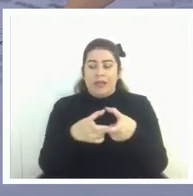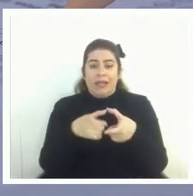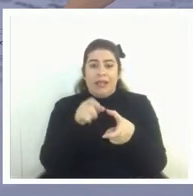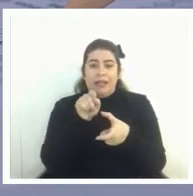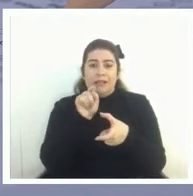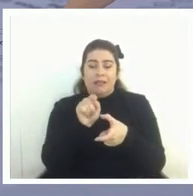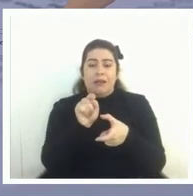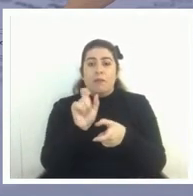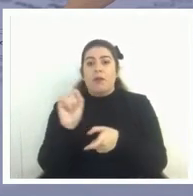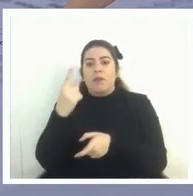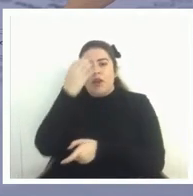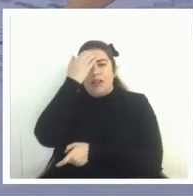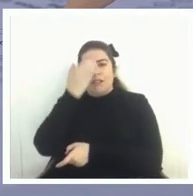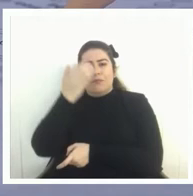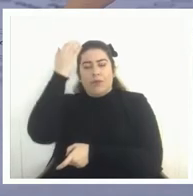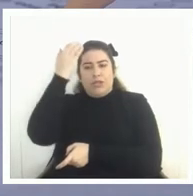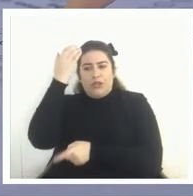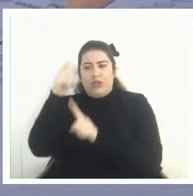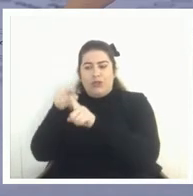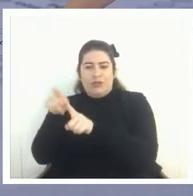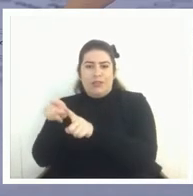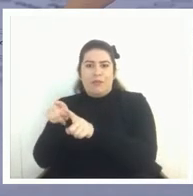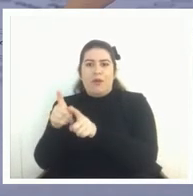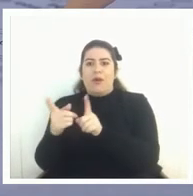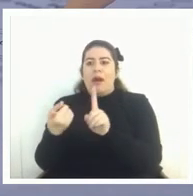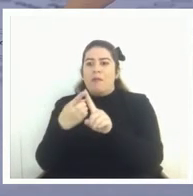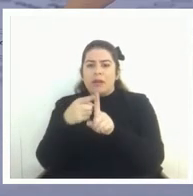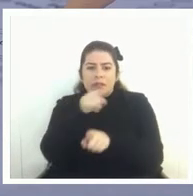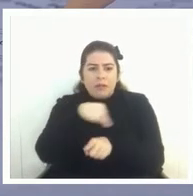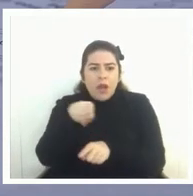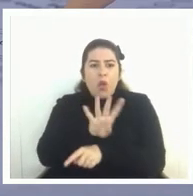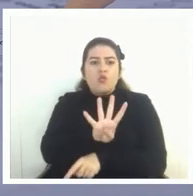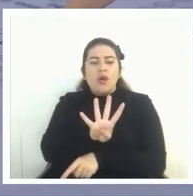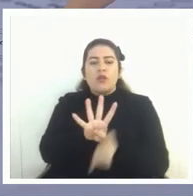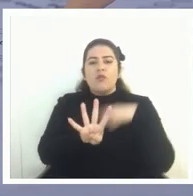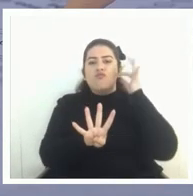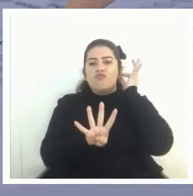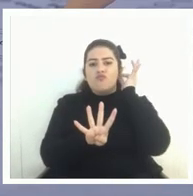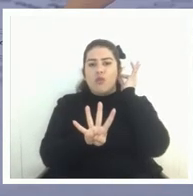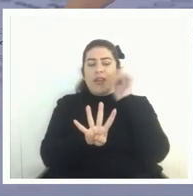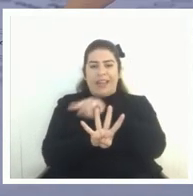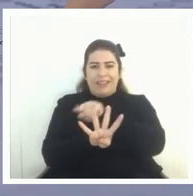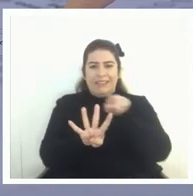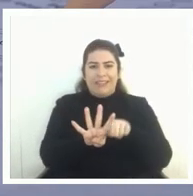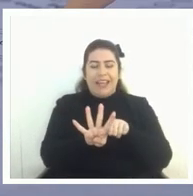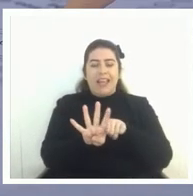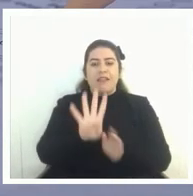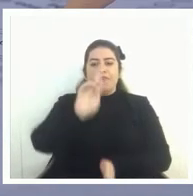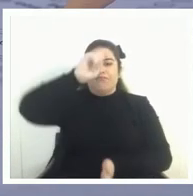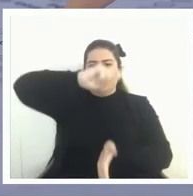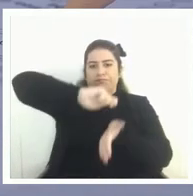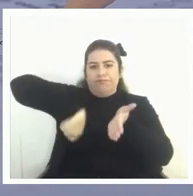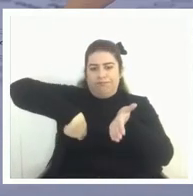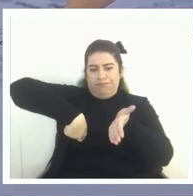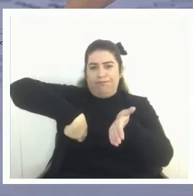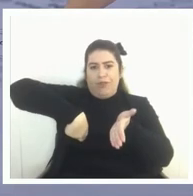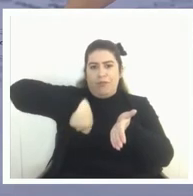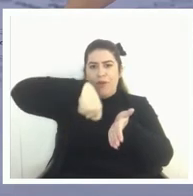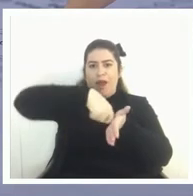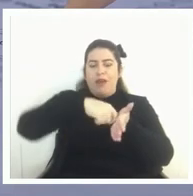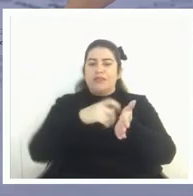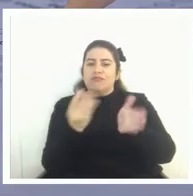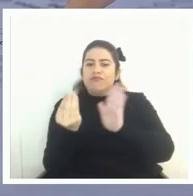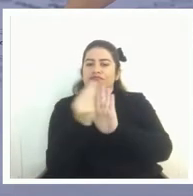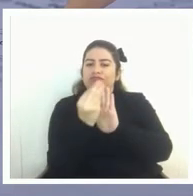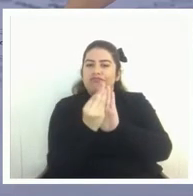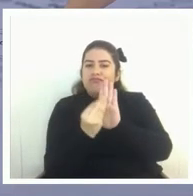expertos pero después de la de expertas cuando participaban solo cuatro mujeres ellas fueron las que firmaron estas recomendaciones que